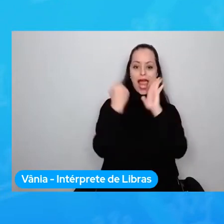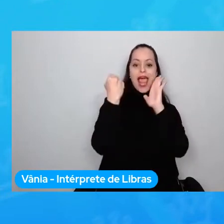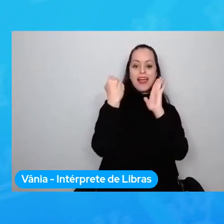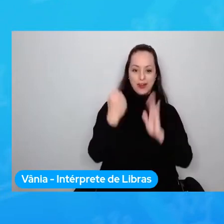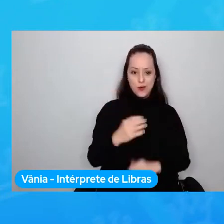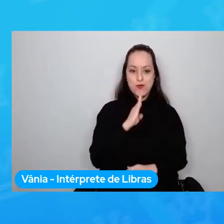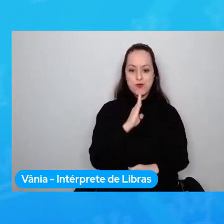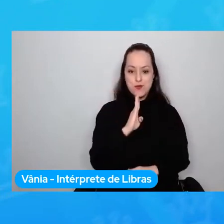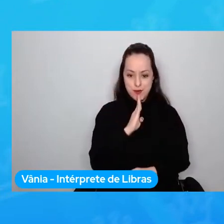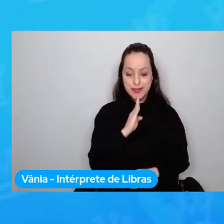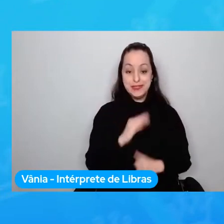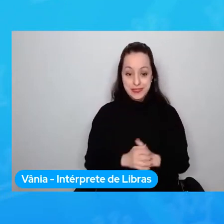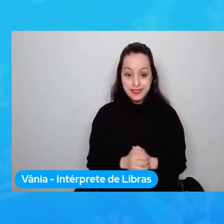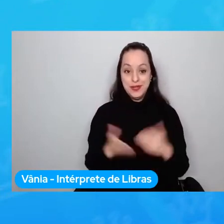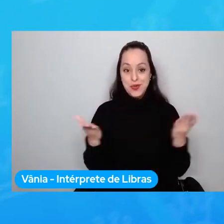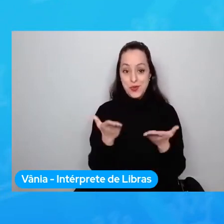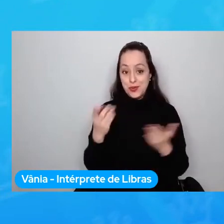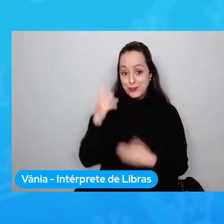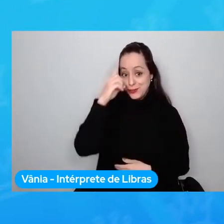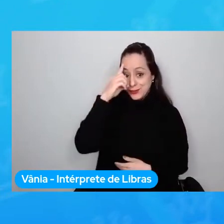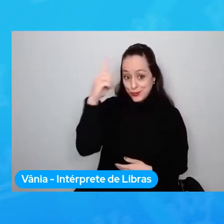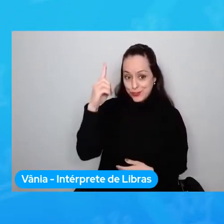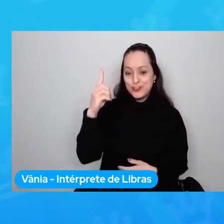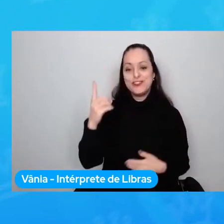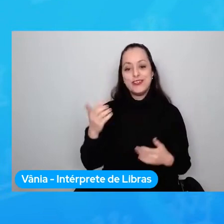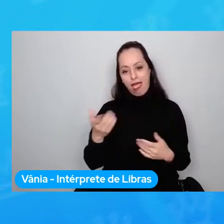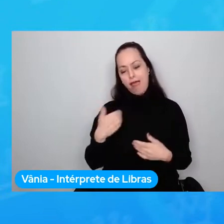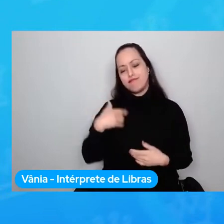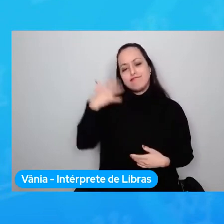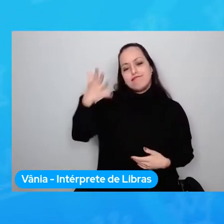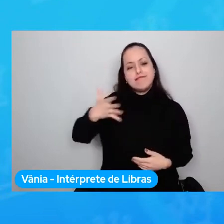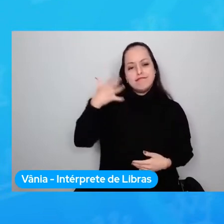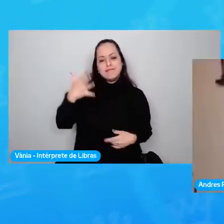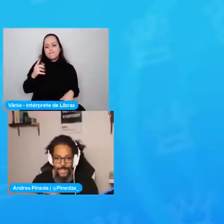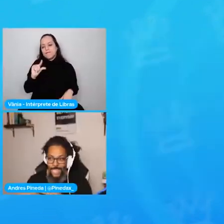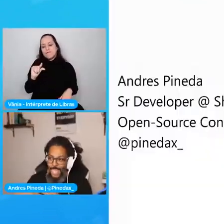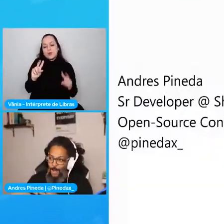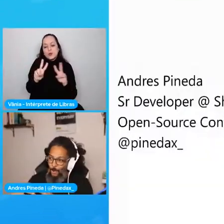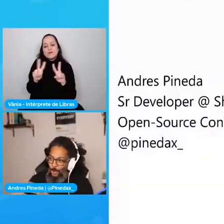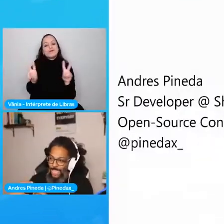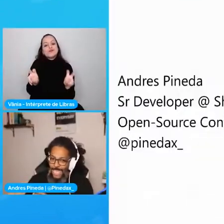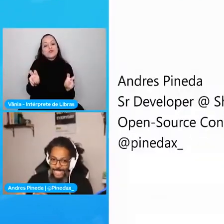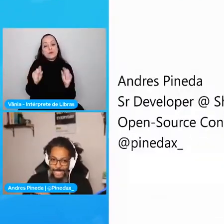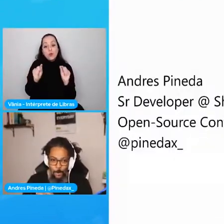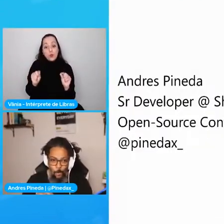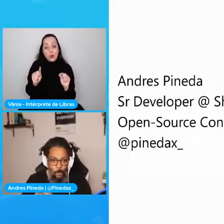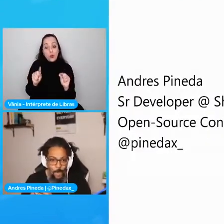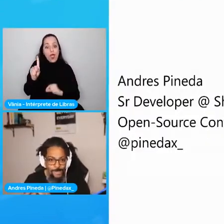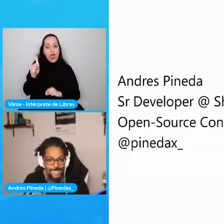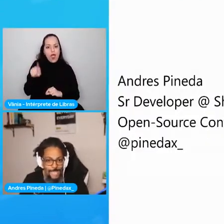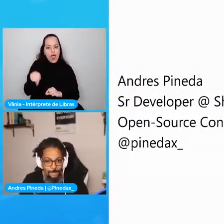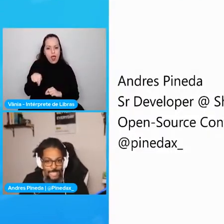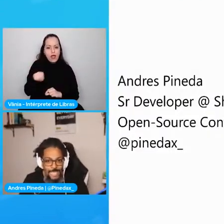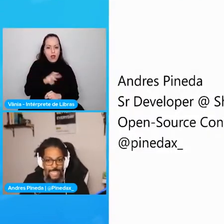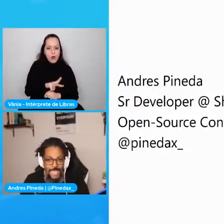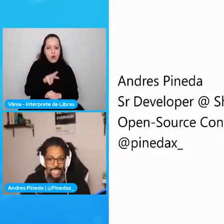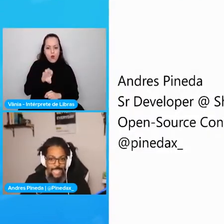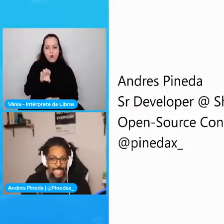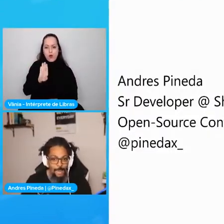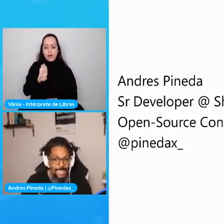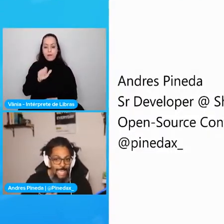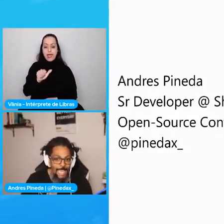estaré aquí con ustedes hablando un poco sobre lo que es WebAssembly,